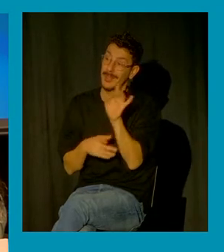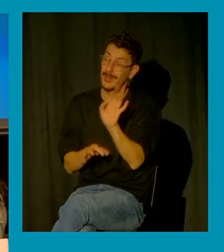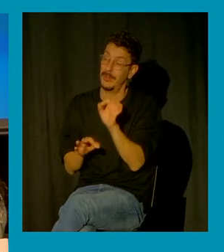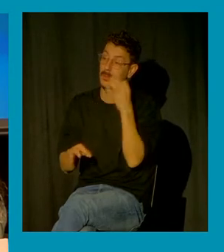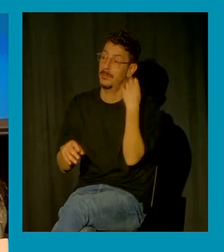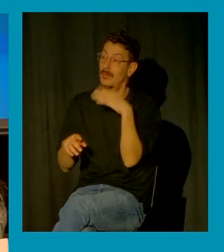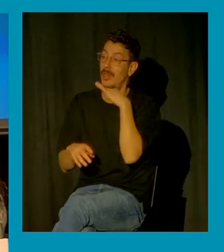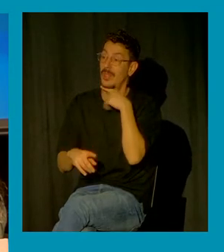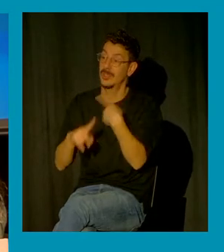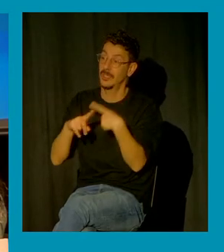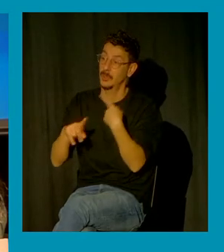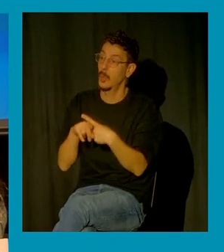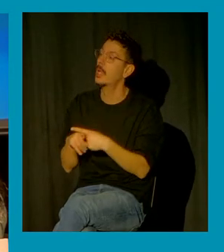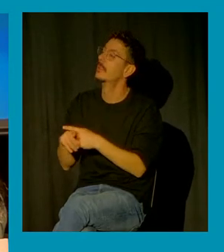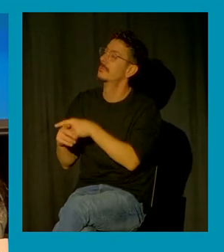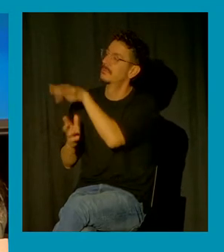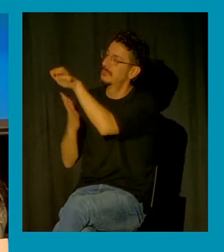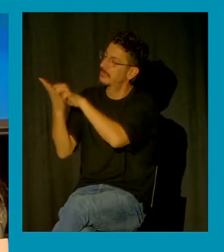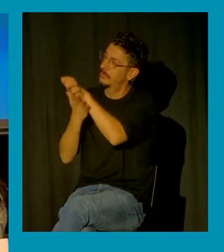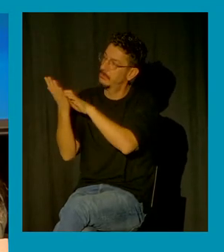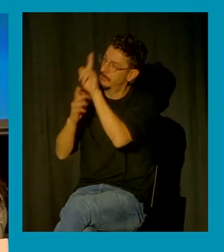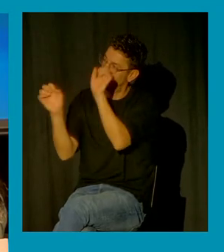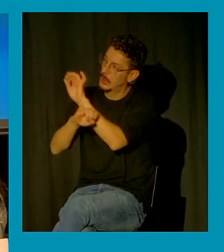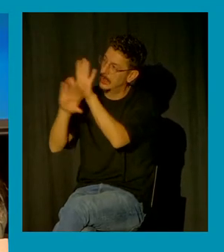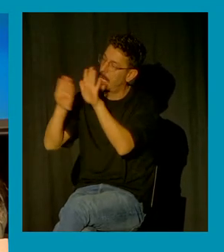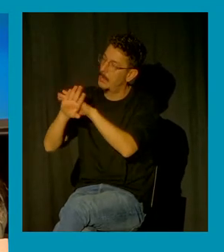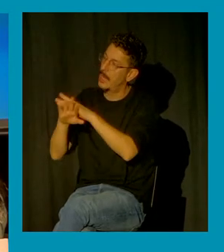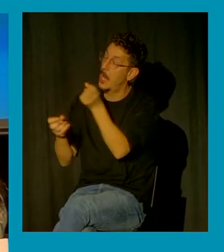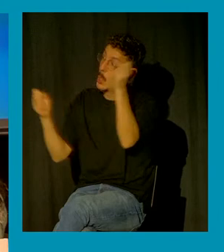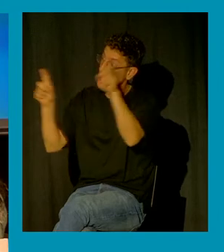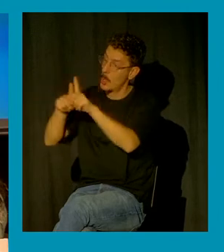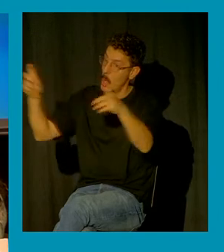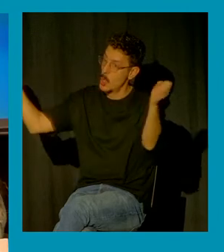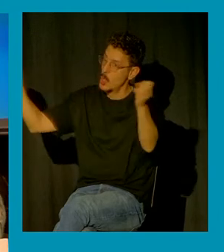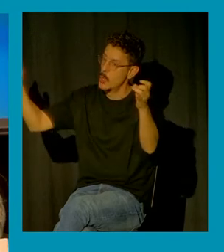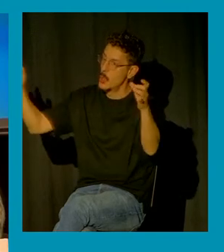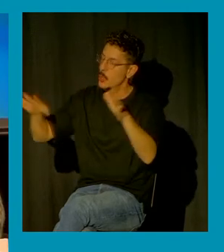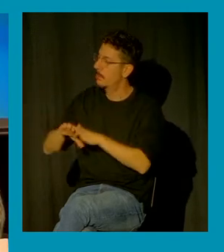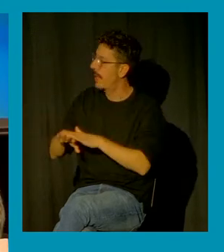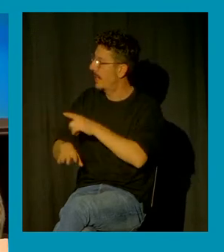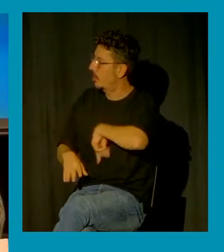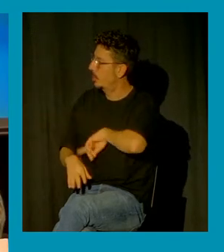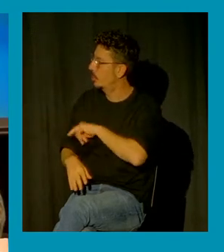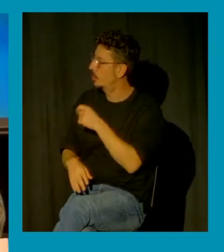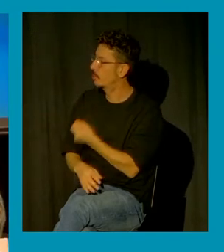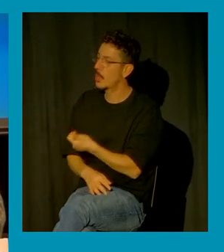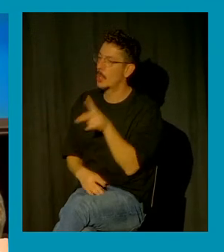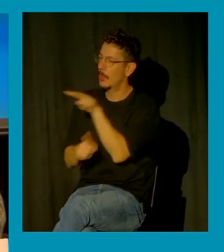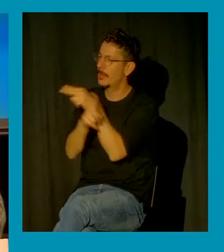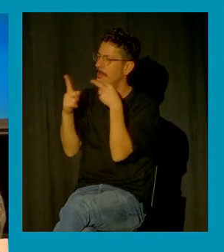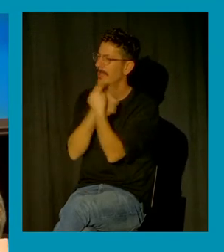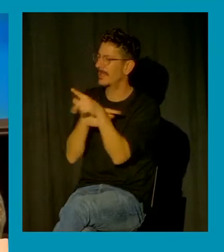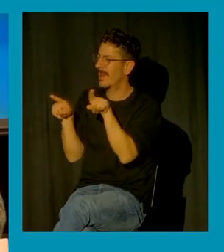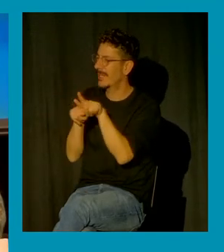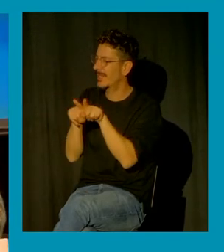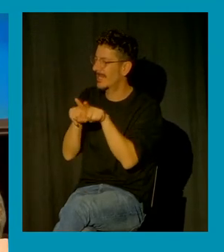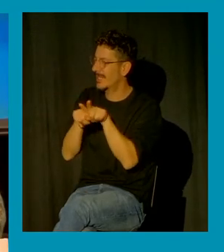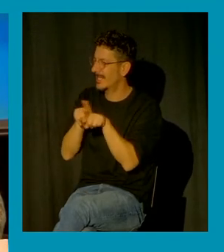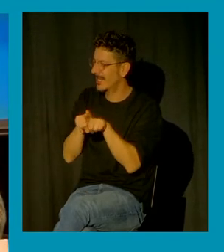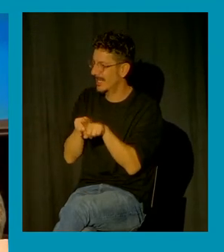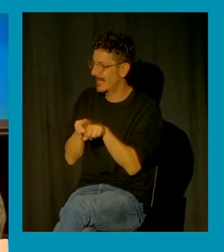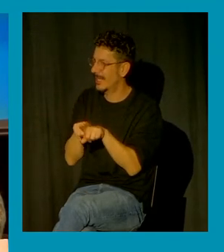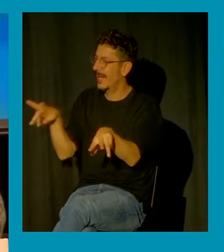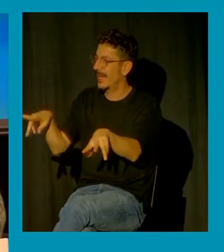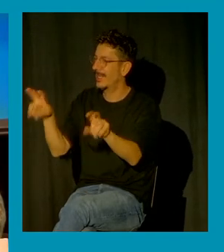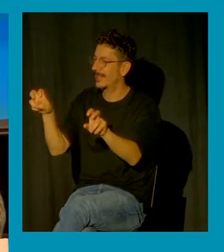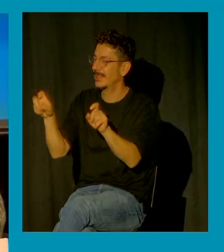que nos aporta mucha luz también en el sentido de primero perspectiva crítica respecto a